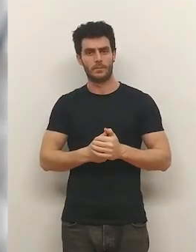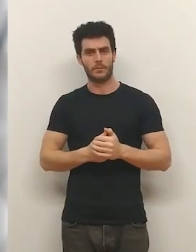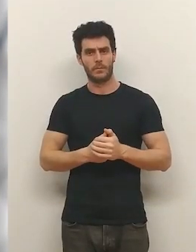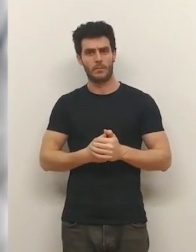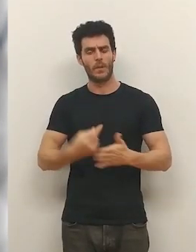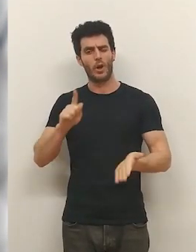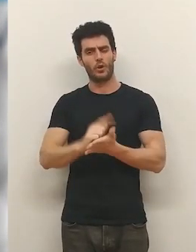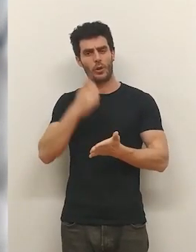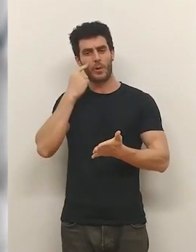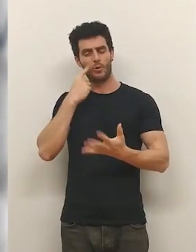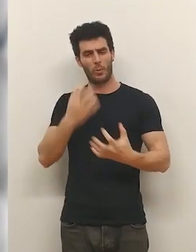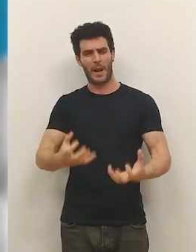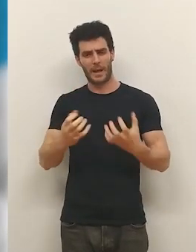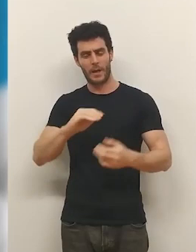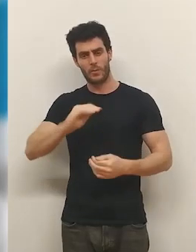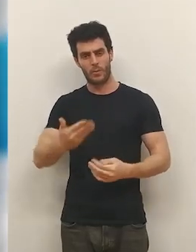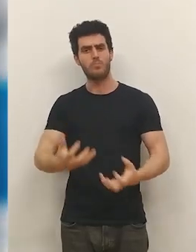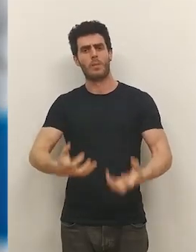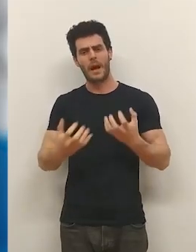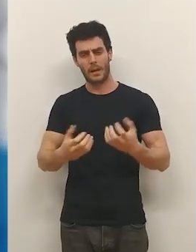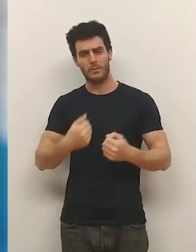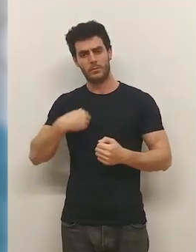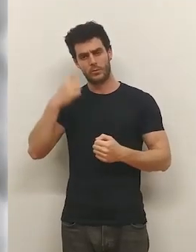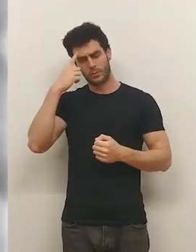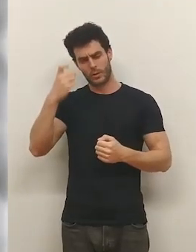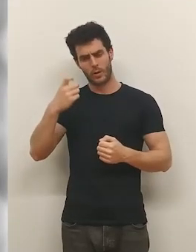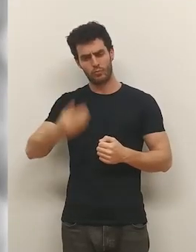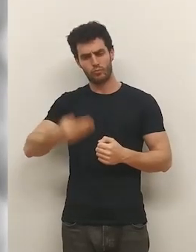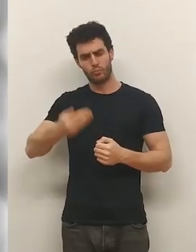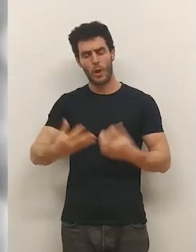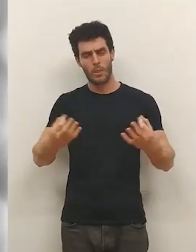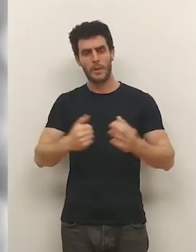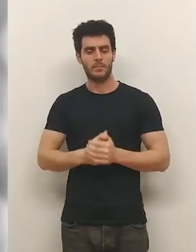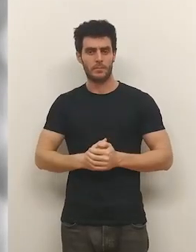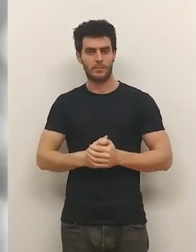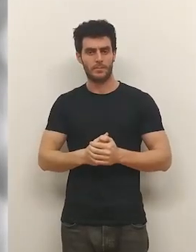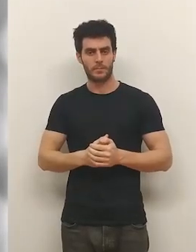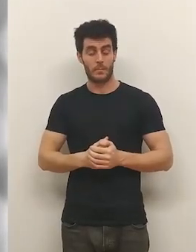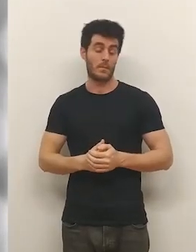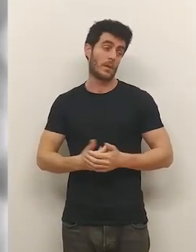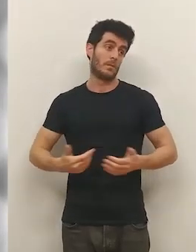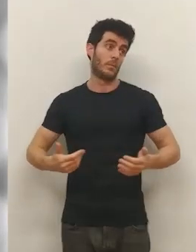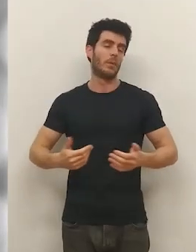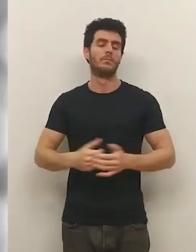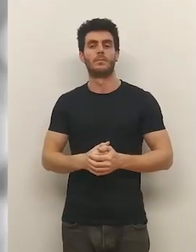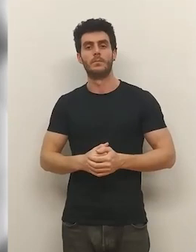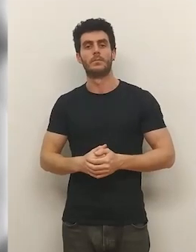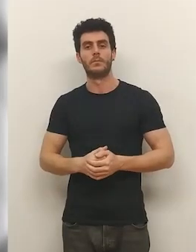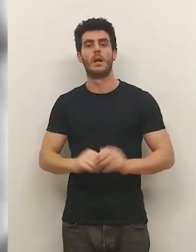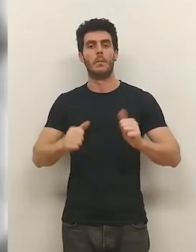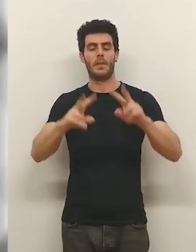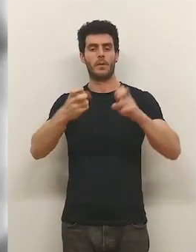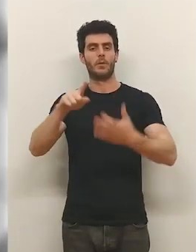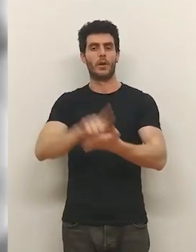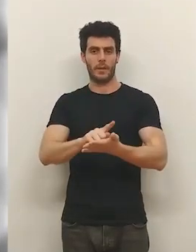Volvamos a acostumbrarnos a ganar, que seamos un club ganador, que yo creo que es lo que tiene que ser este club... ...y que, bueno, tendremos